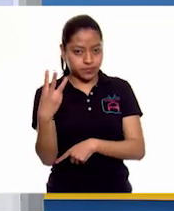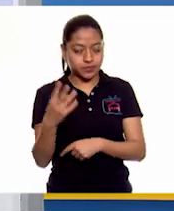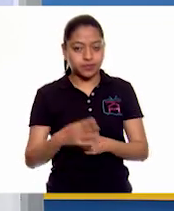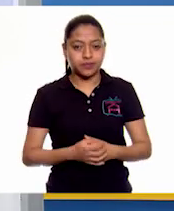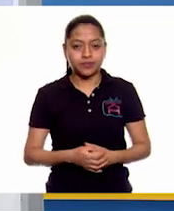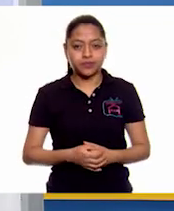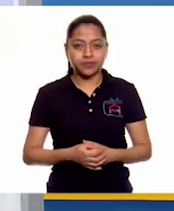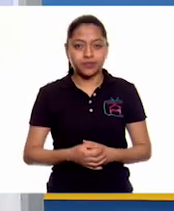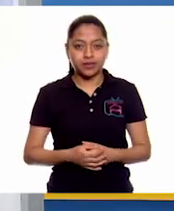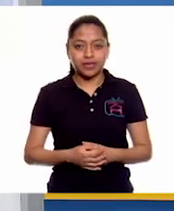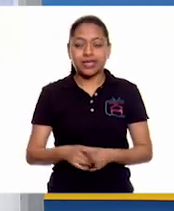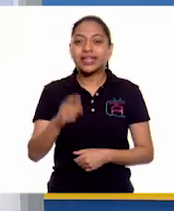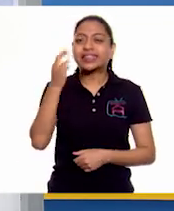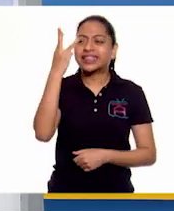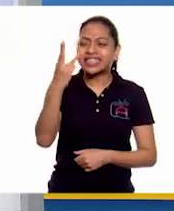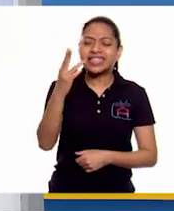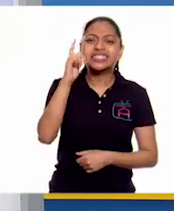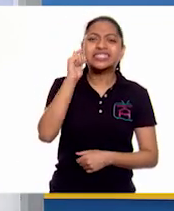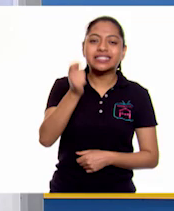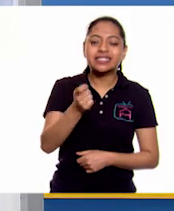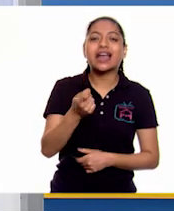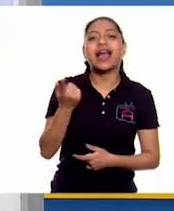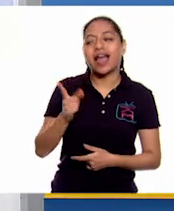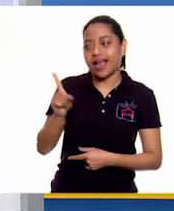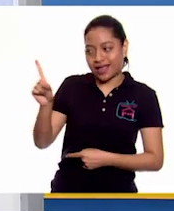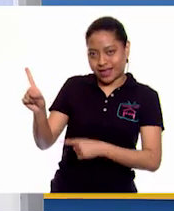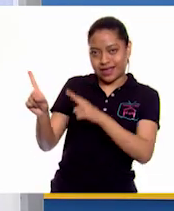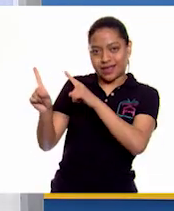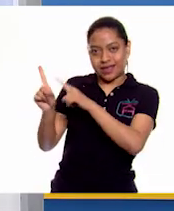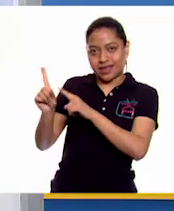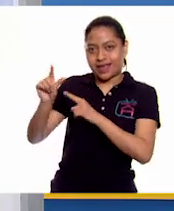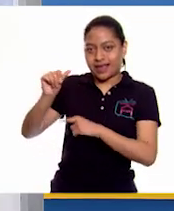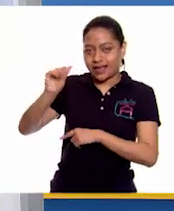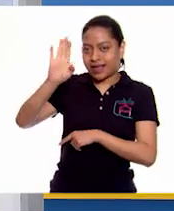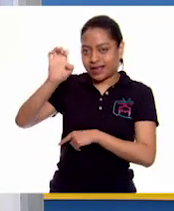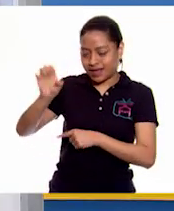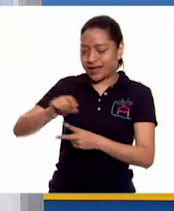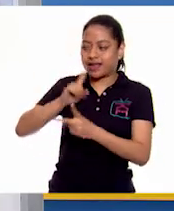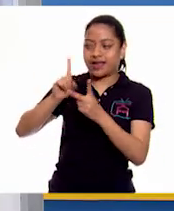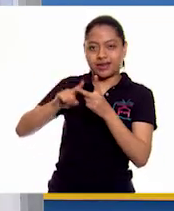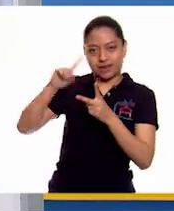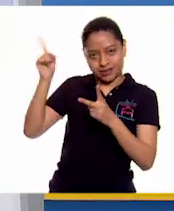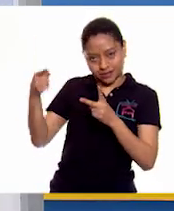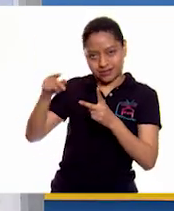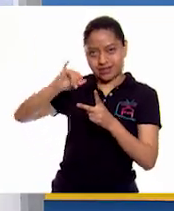porque el tres es el de los tres gallitos que necesitamos. Ah.